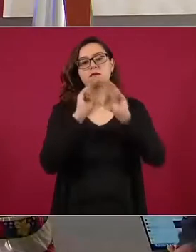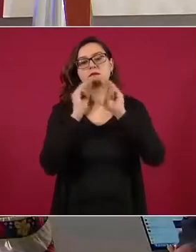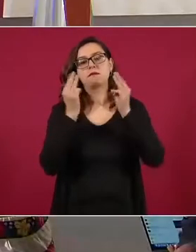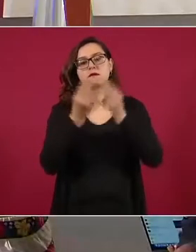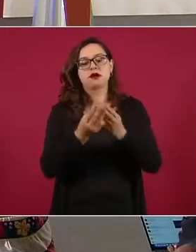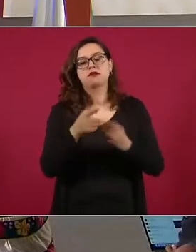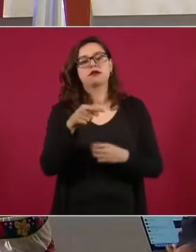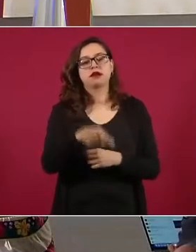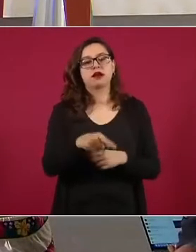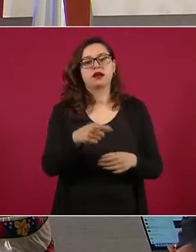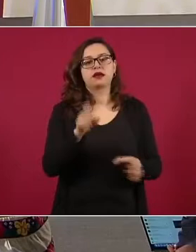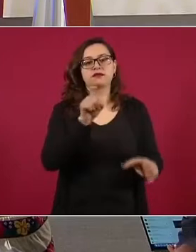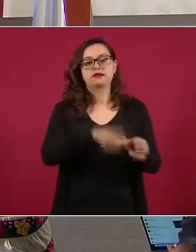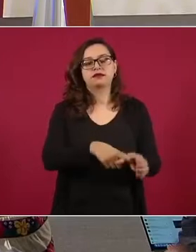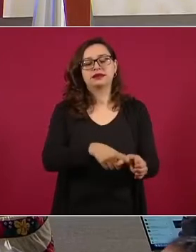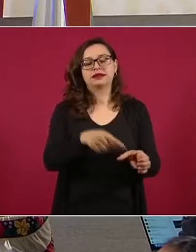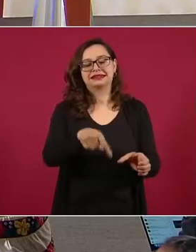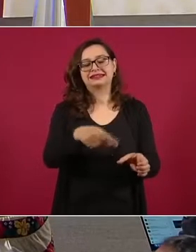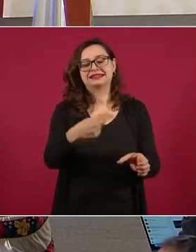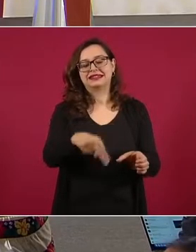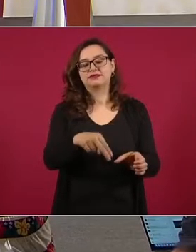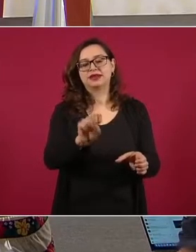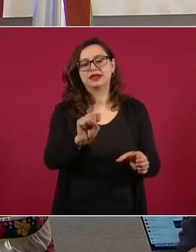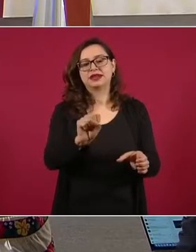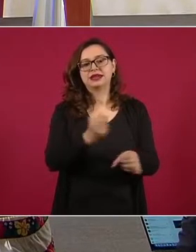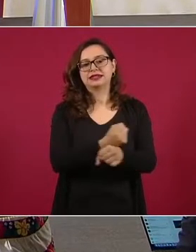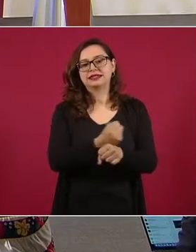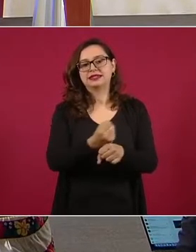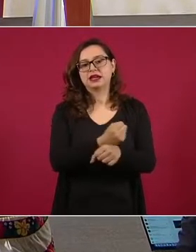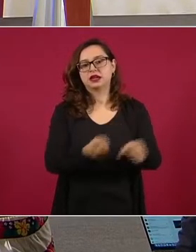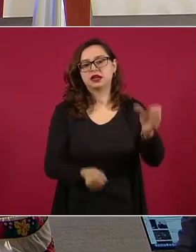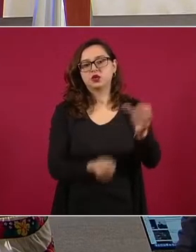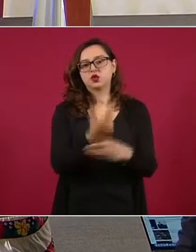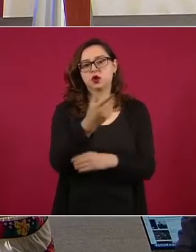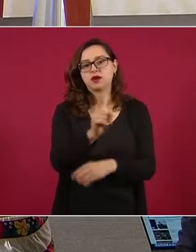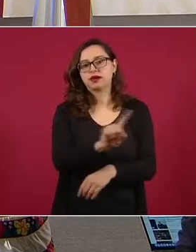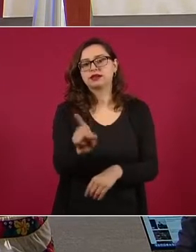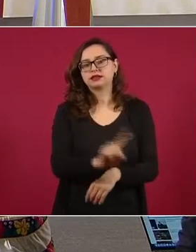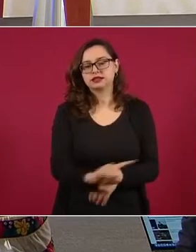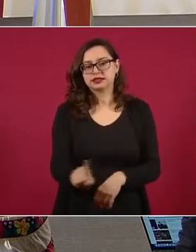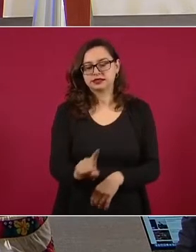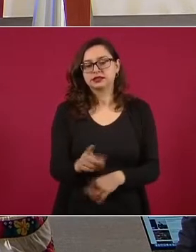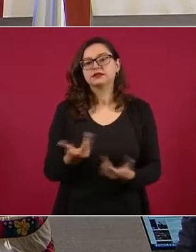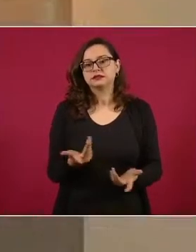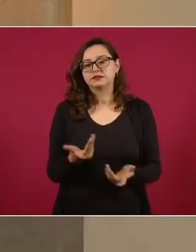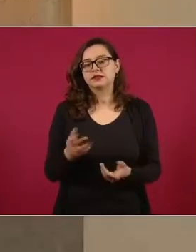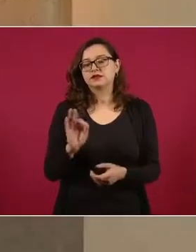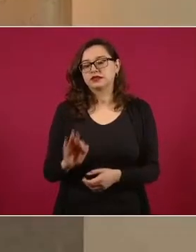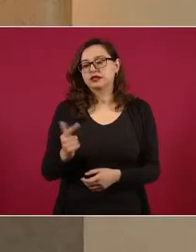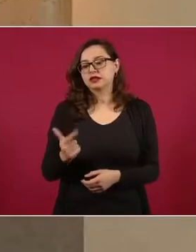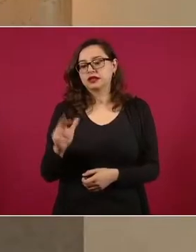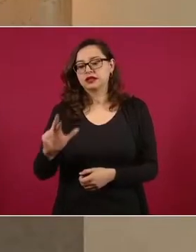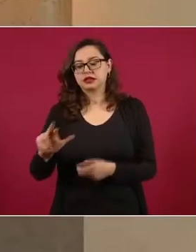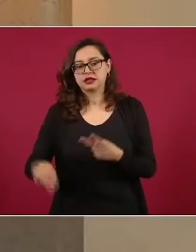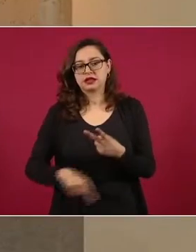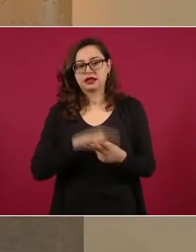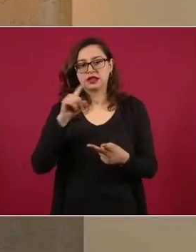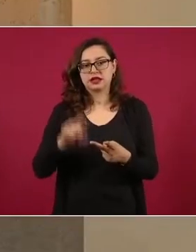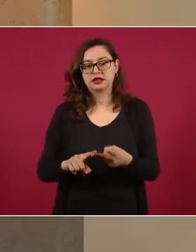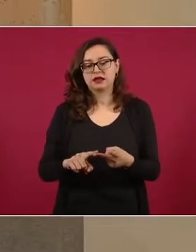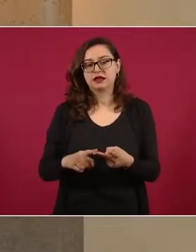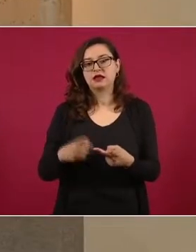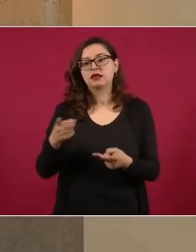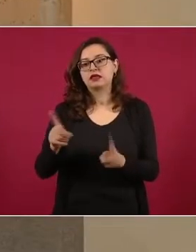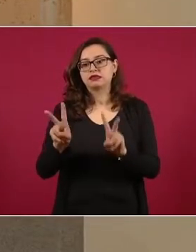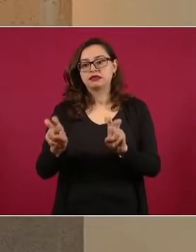Esto fue a partir de una investigación de la Fiscalía General de la República con la Fiscalía Especializada en materia de